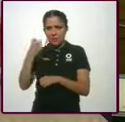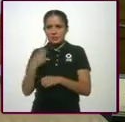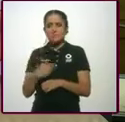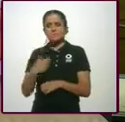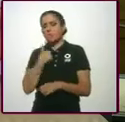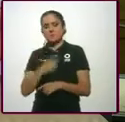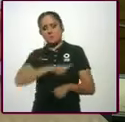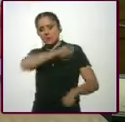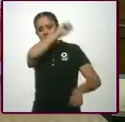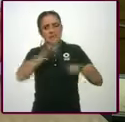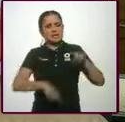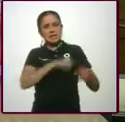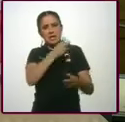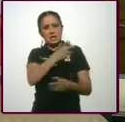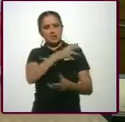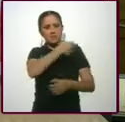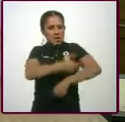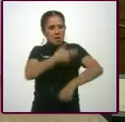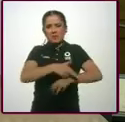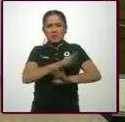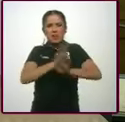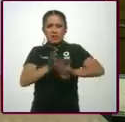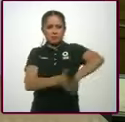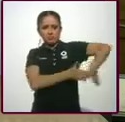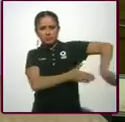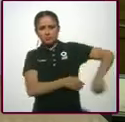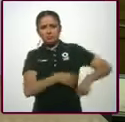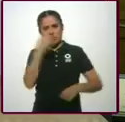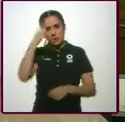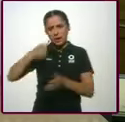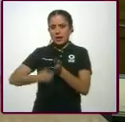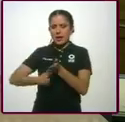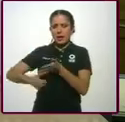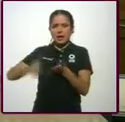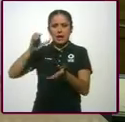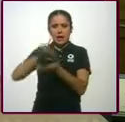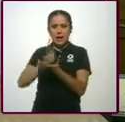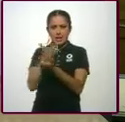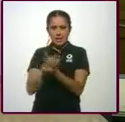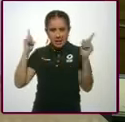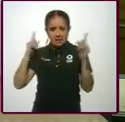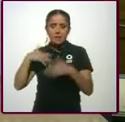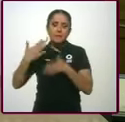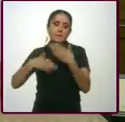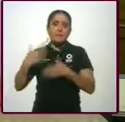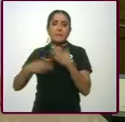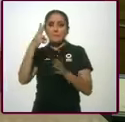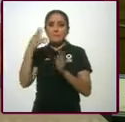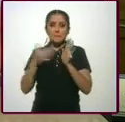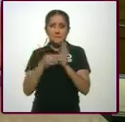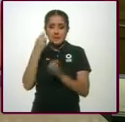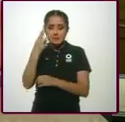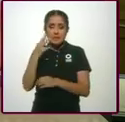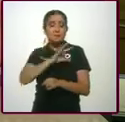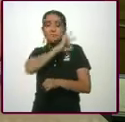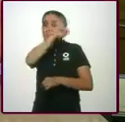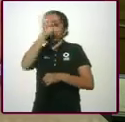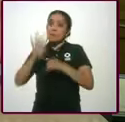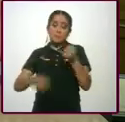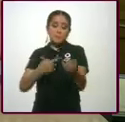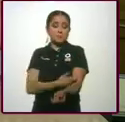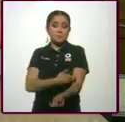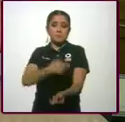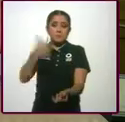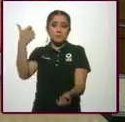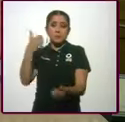último año que se celebró, en 2003, fue cuando se hicieron los últimos análisis. Eran 42